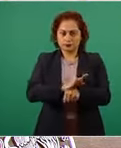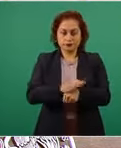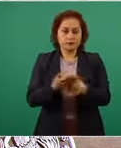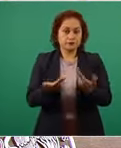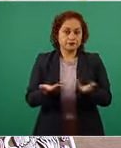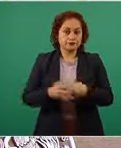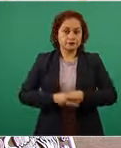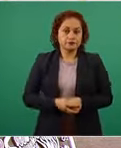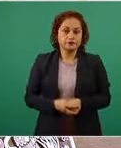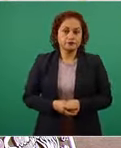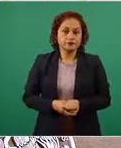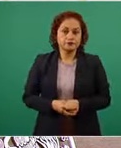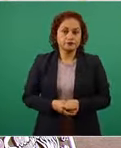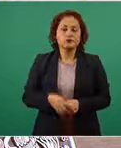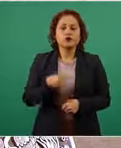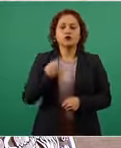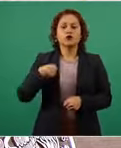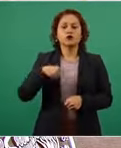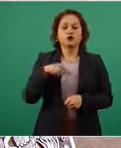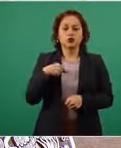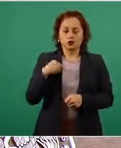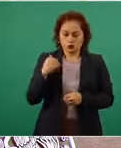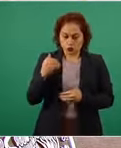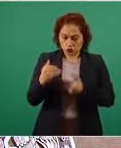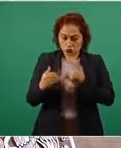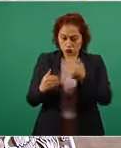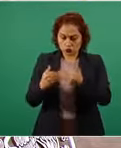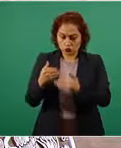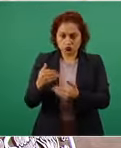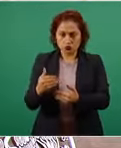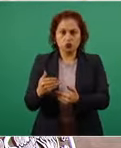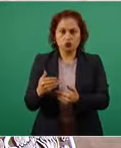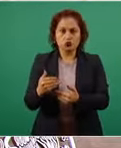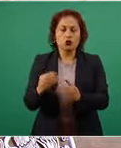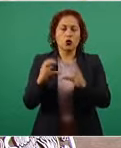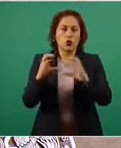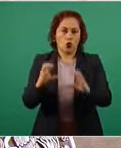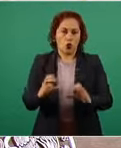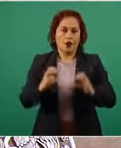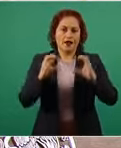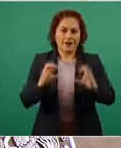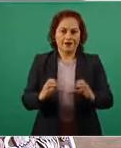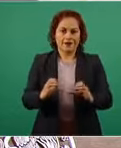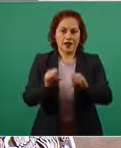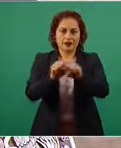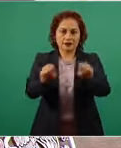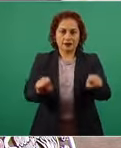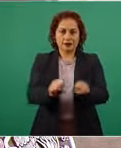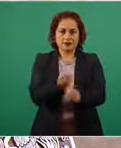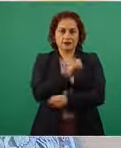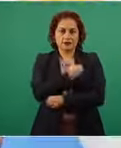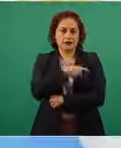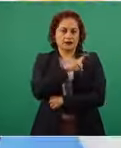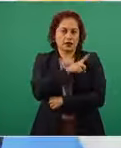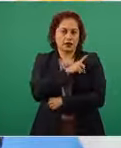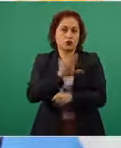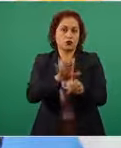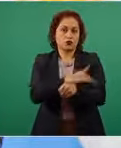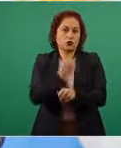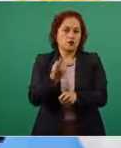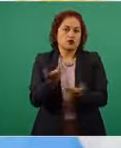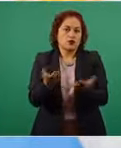lo que logramos es poner en pie ese sistema de salud porque si no podía pasarnos lo que habíamos visto que pasaba en Europa